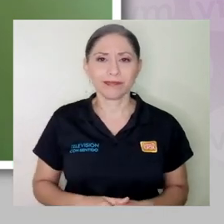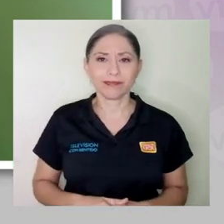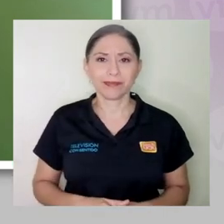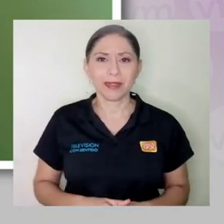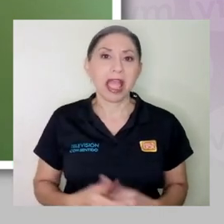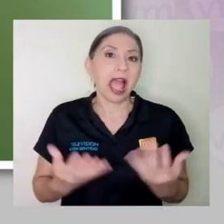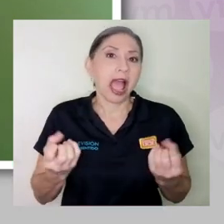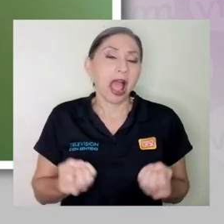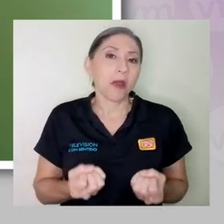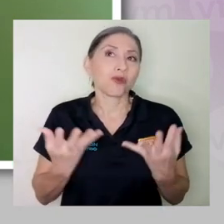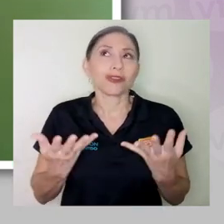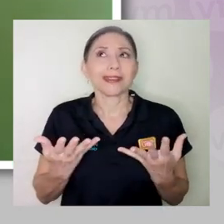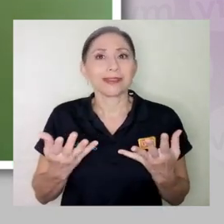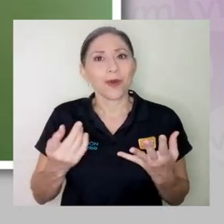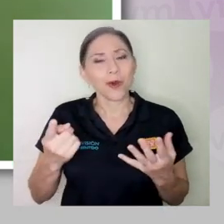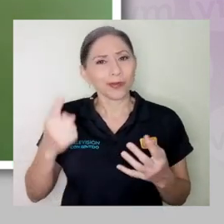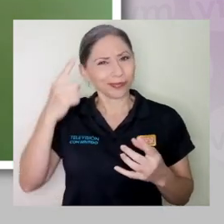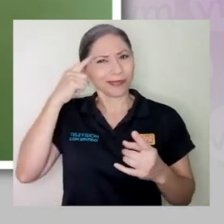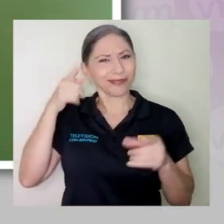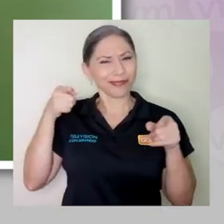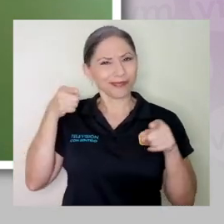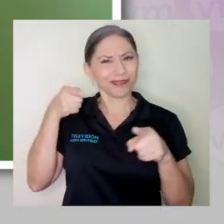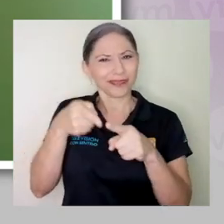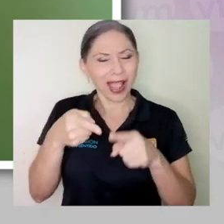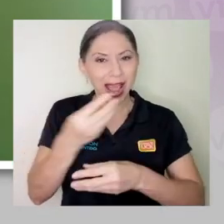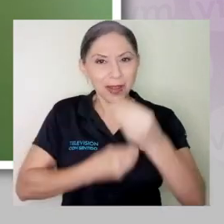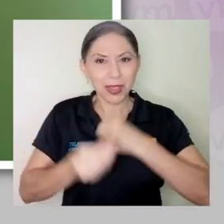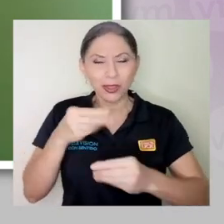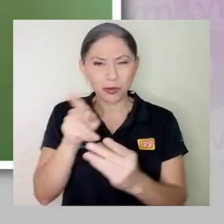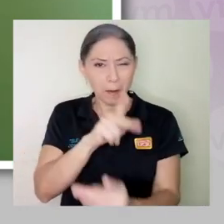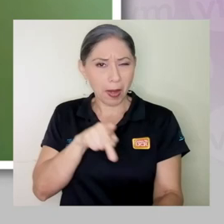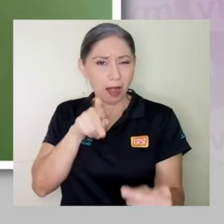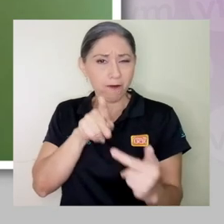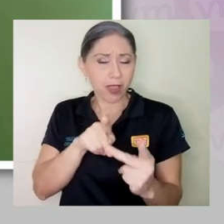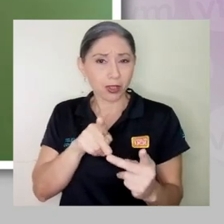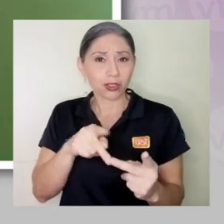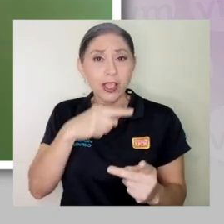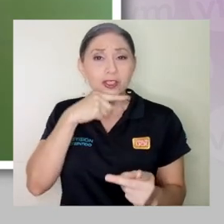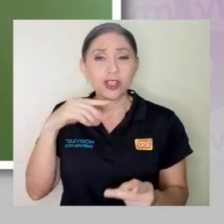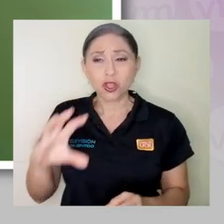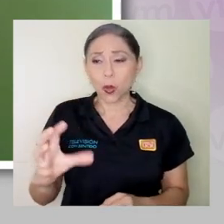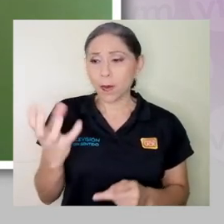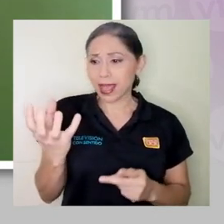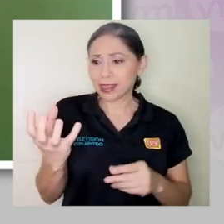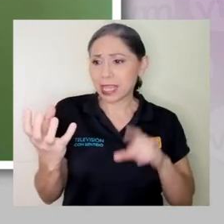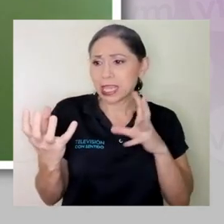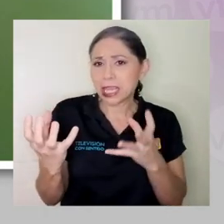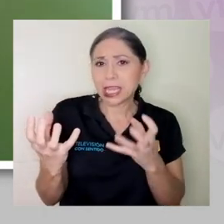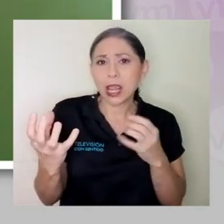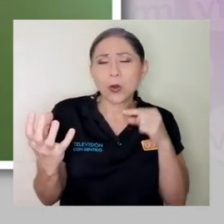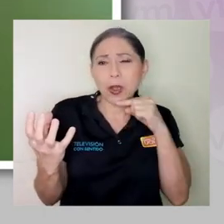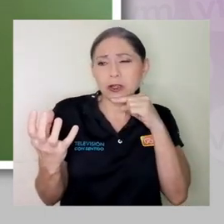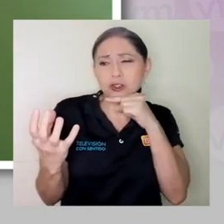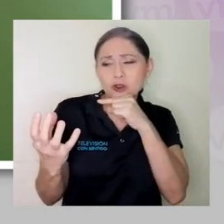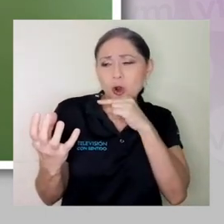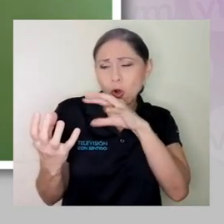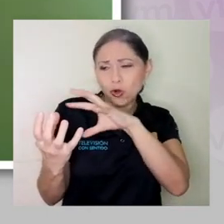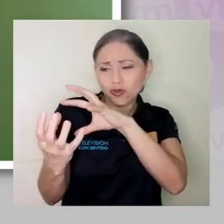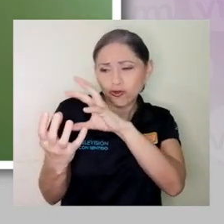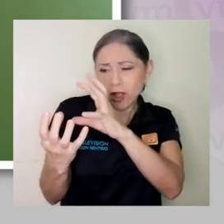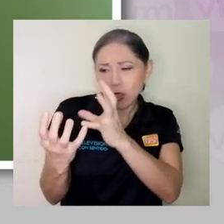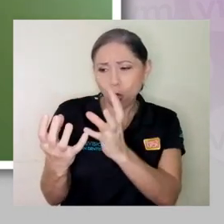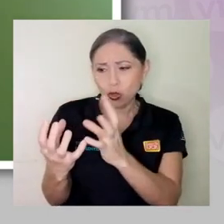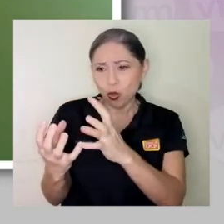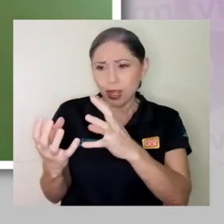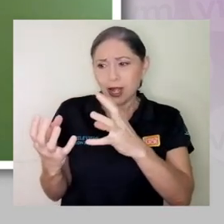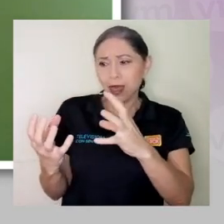Hay toda una tendencia de alimentos perfectos. Entonces, si el tomate no es el más rojo, más redondo y más grande, a la gente le da